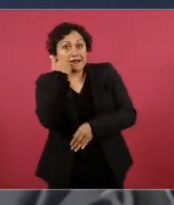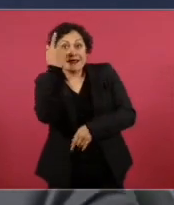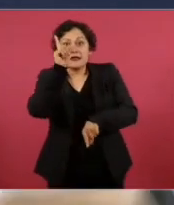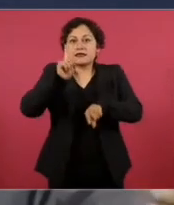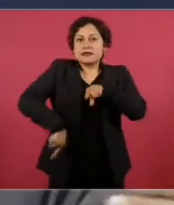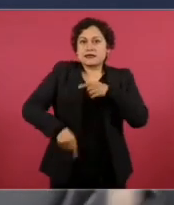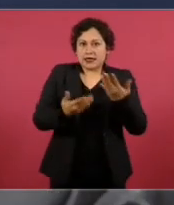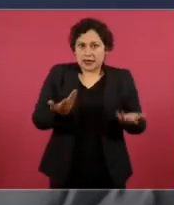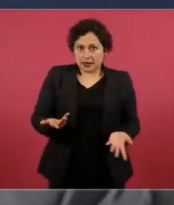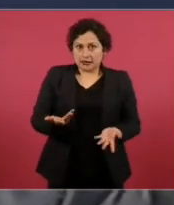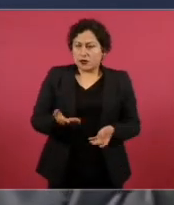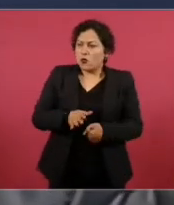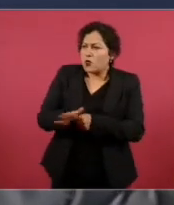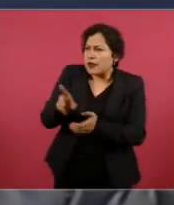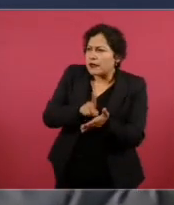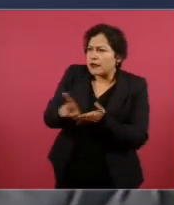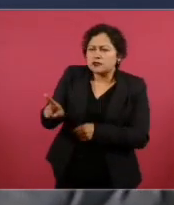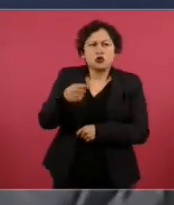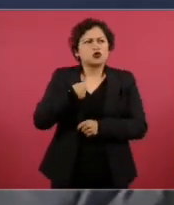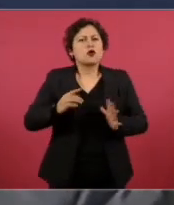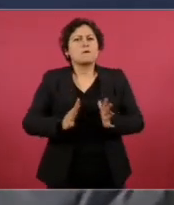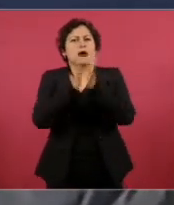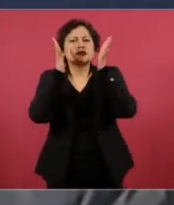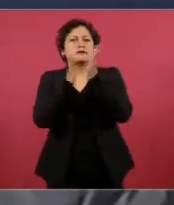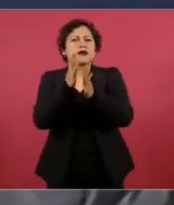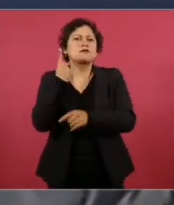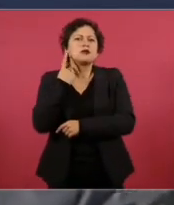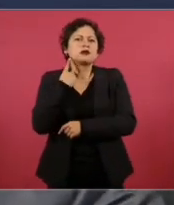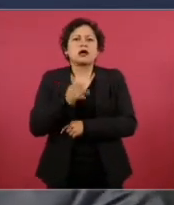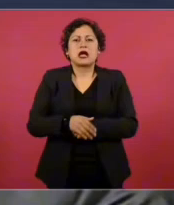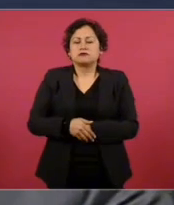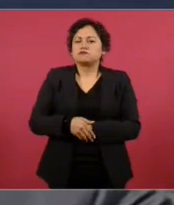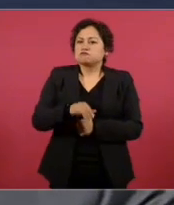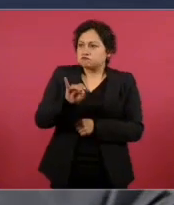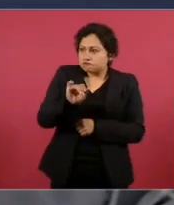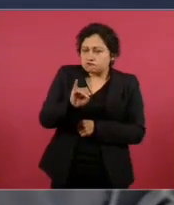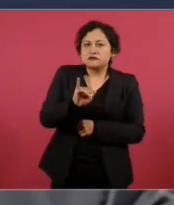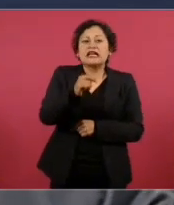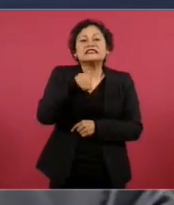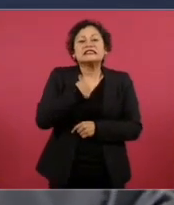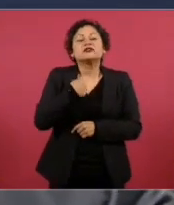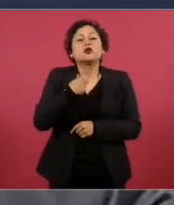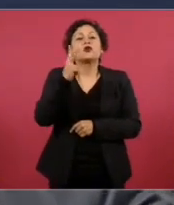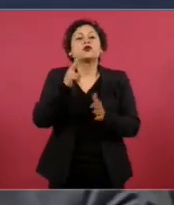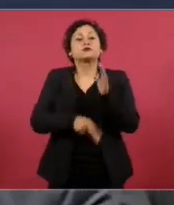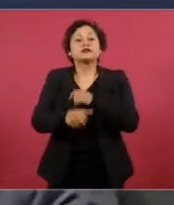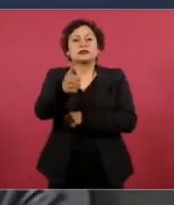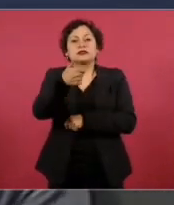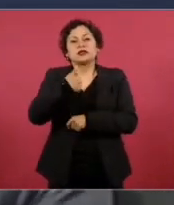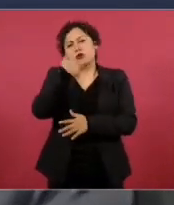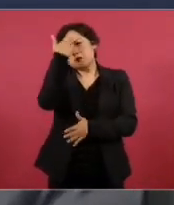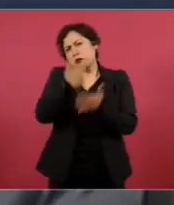derecho, a participar políticamente. Participar en la contienda en el En el 2006. O sea, no es que haya yo violado la ley. O sea, es que no